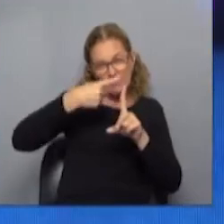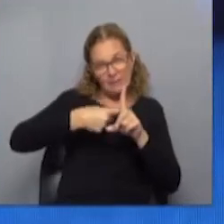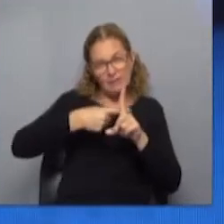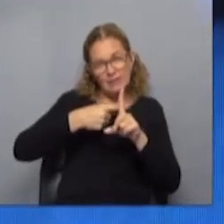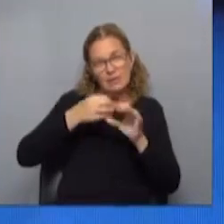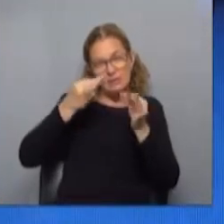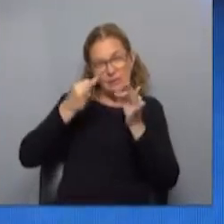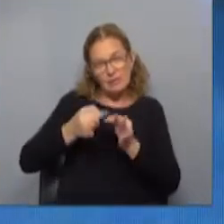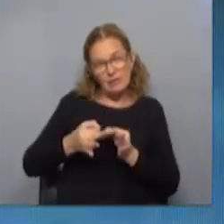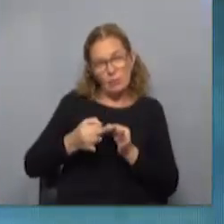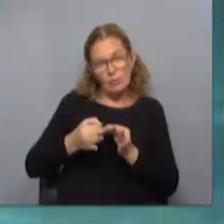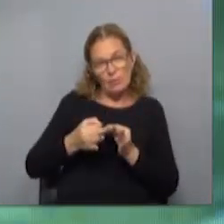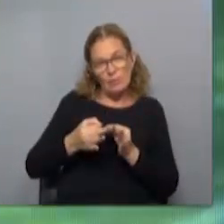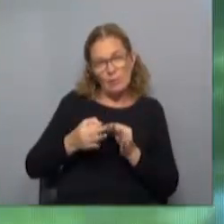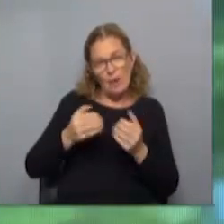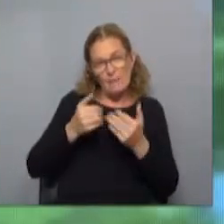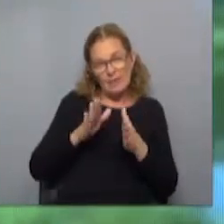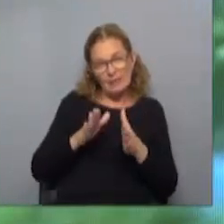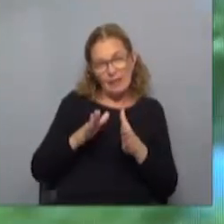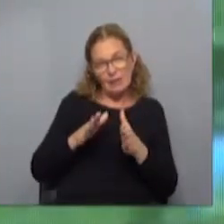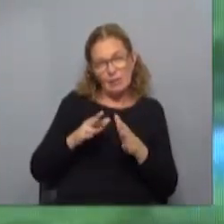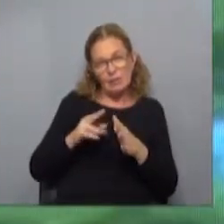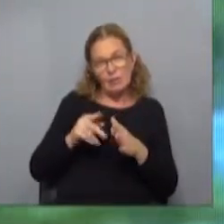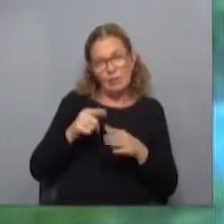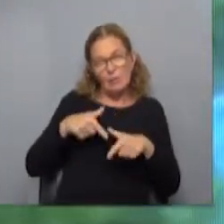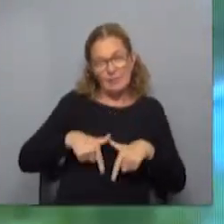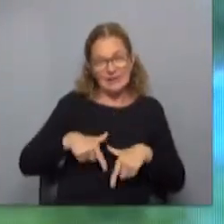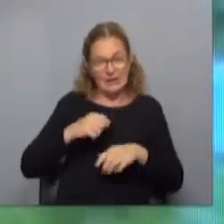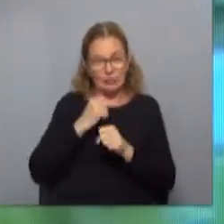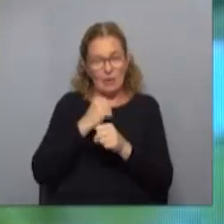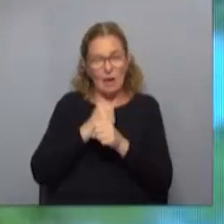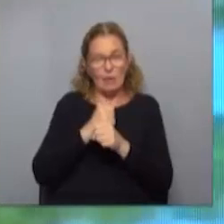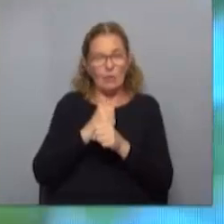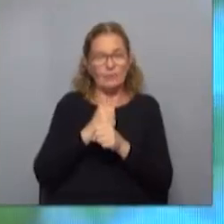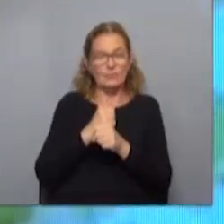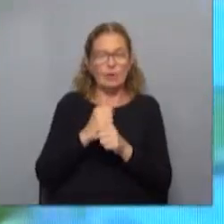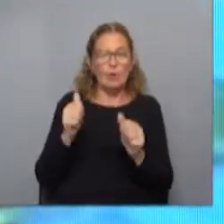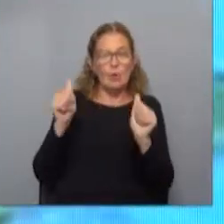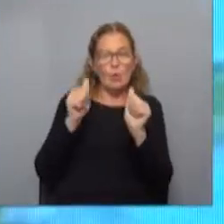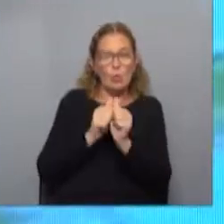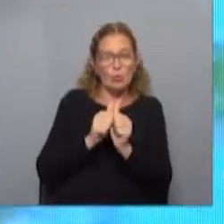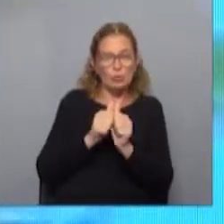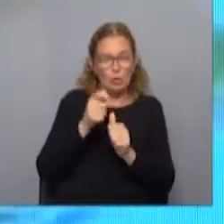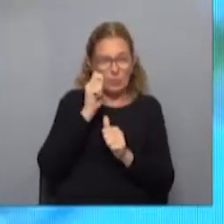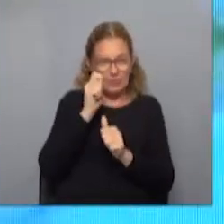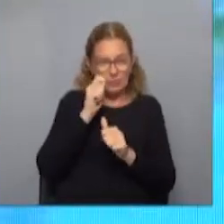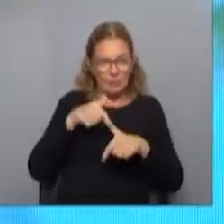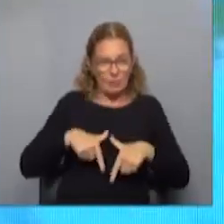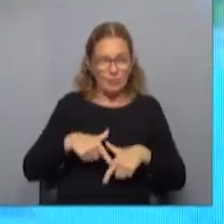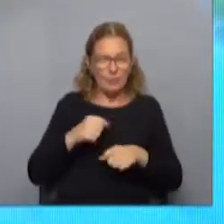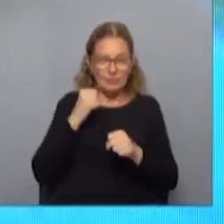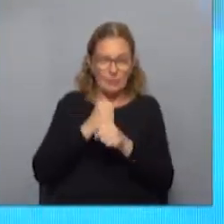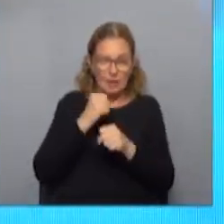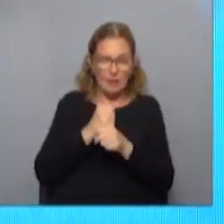Entonces, seguramente nosotros vamos a empezar a hacer la gestión, tanto en el Ministerio del Trabajo, junto con el Ministerio del Turismo, que viene